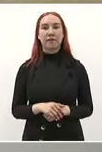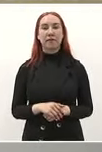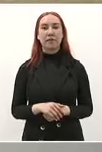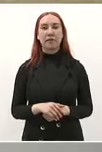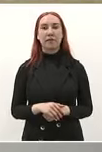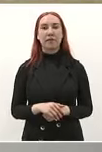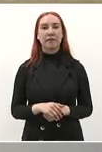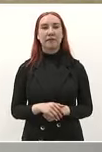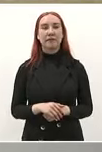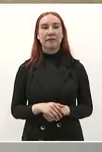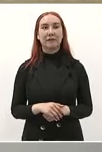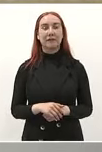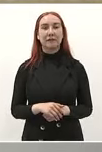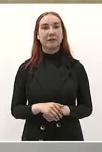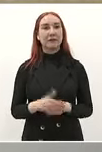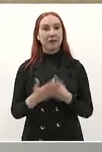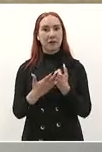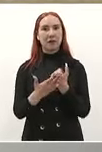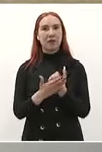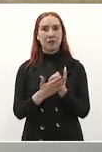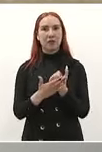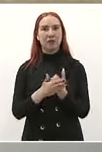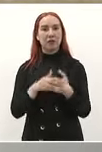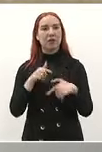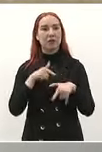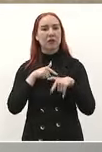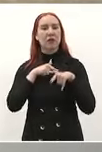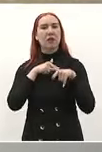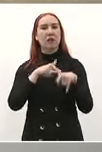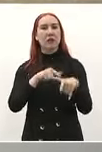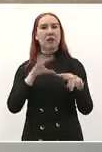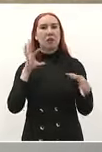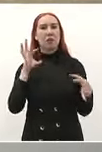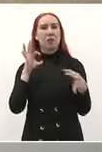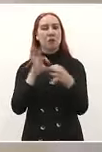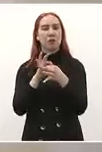vamos a continuar con esta